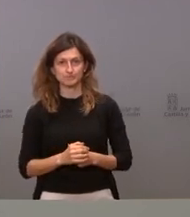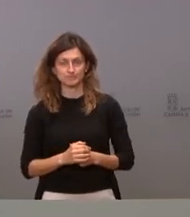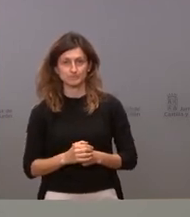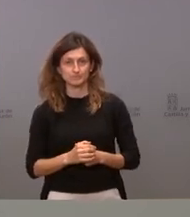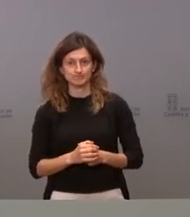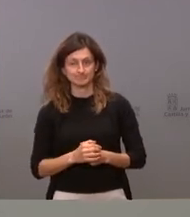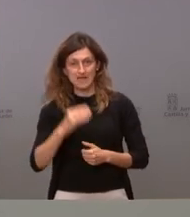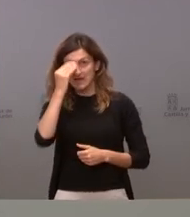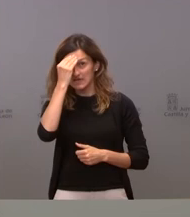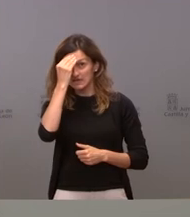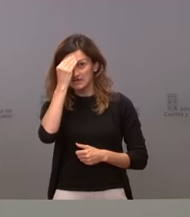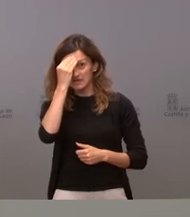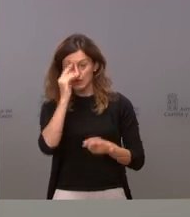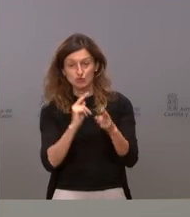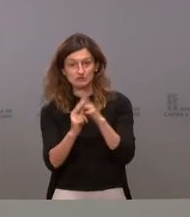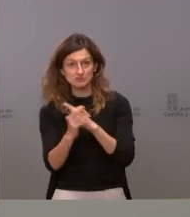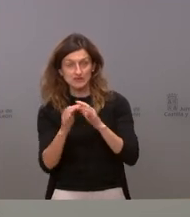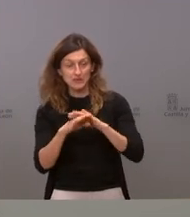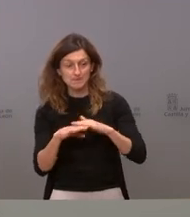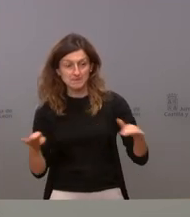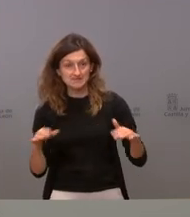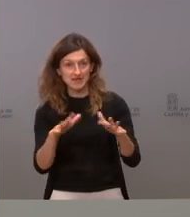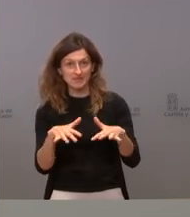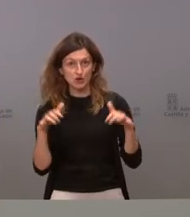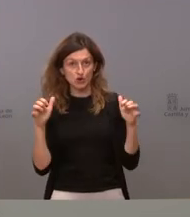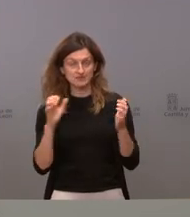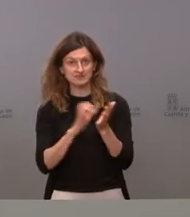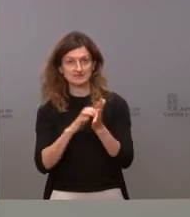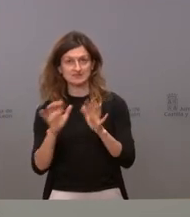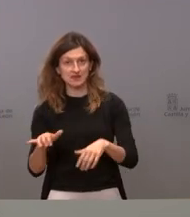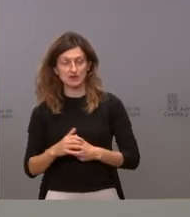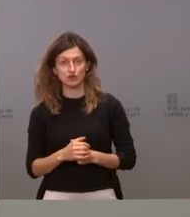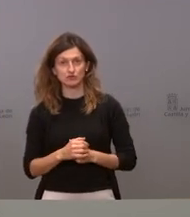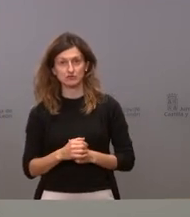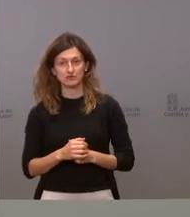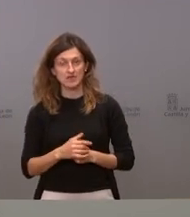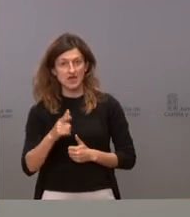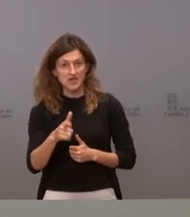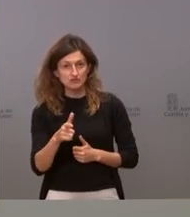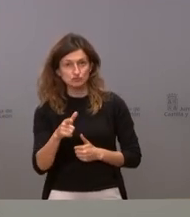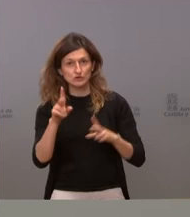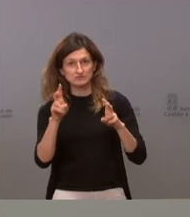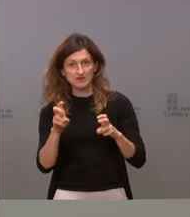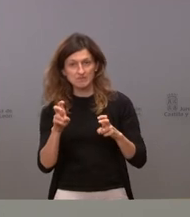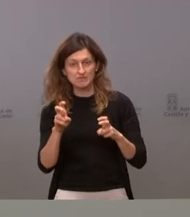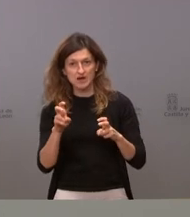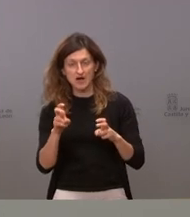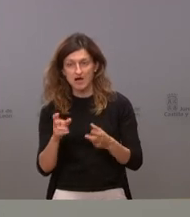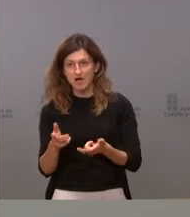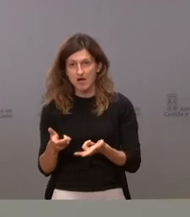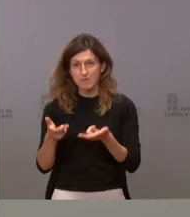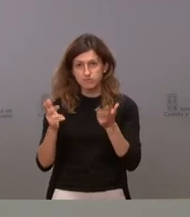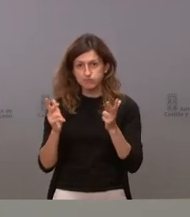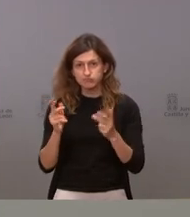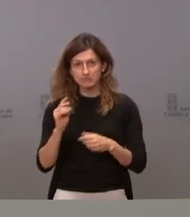que creo que se debe hacer yo creo que en la mesa de las cortes de Castilla y León no deberían de estar personas a las que hay que llamar al